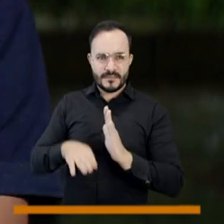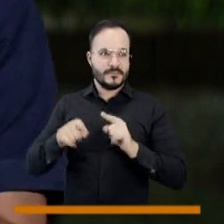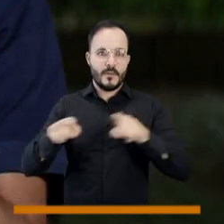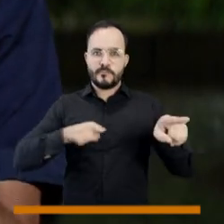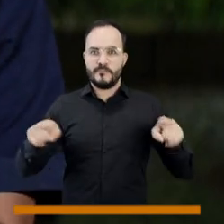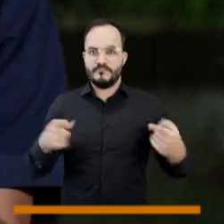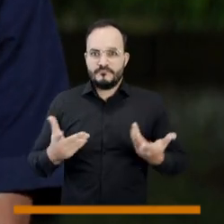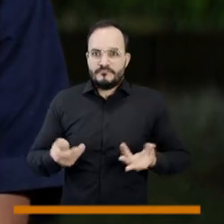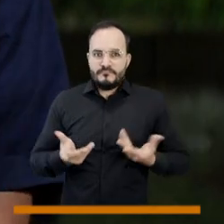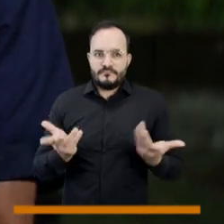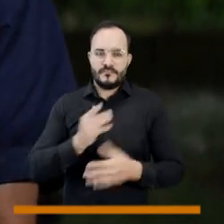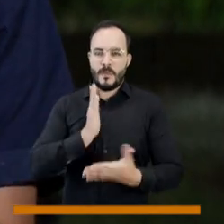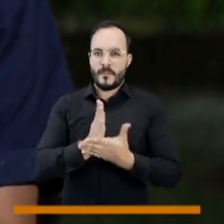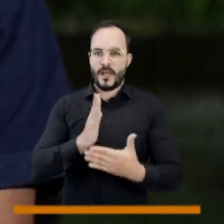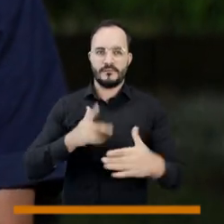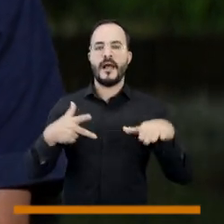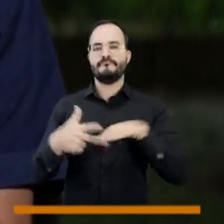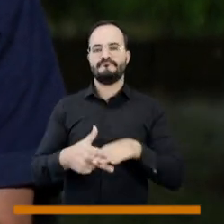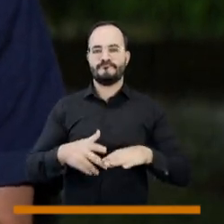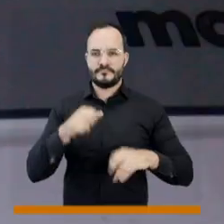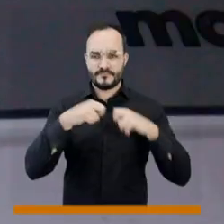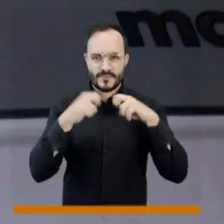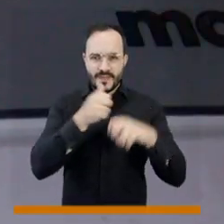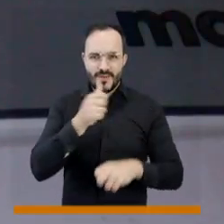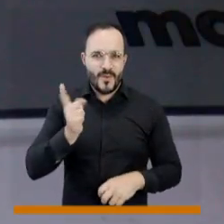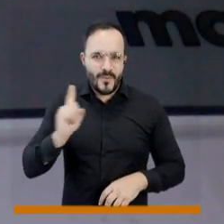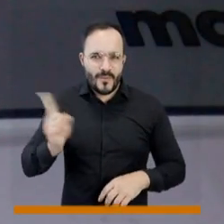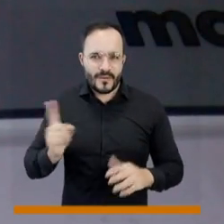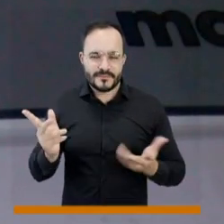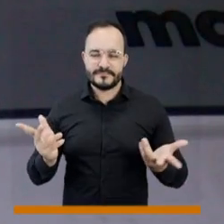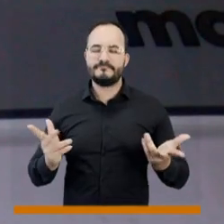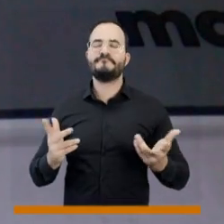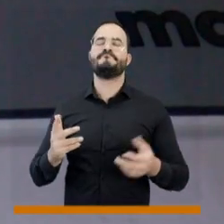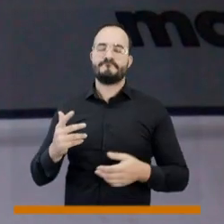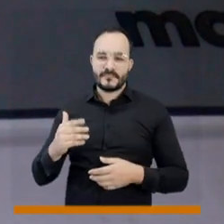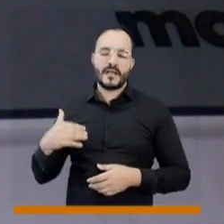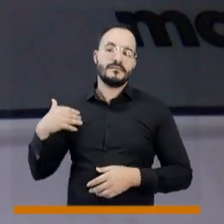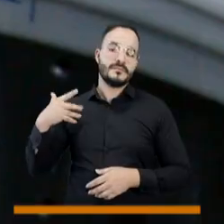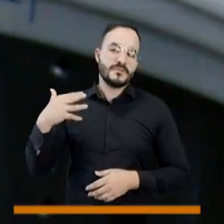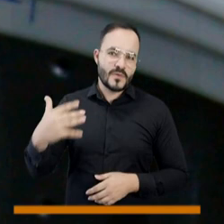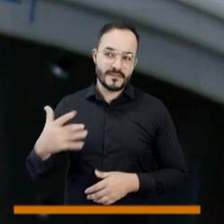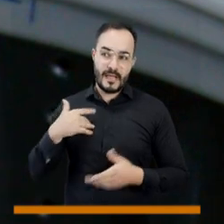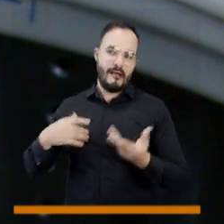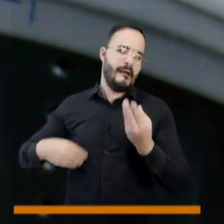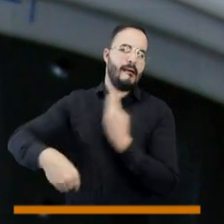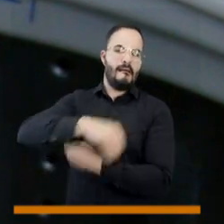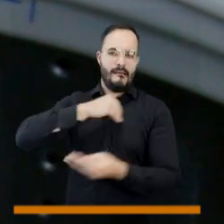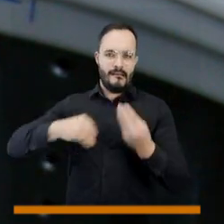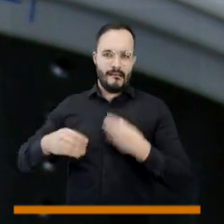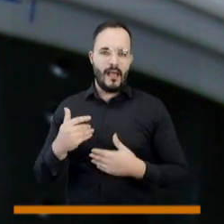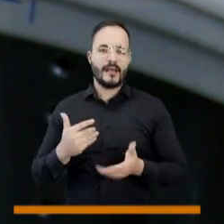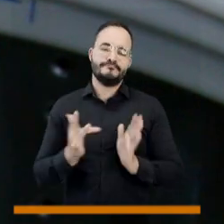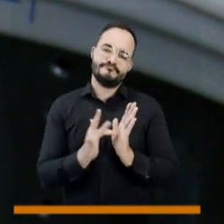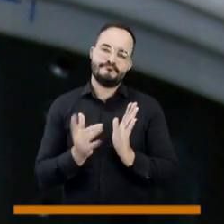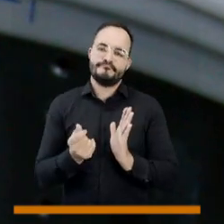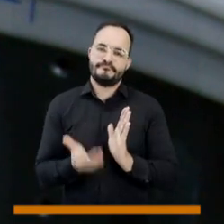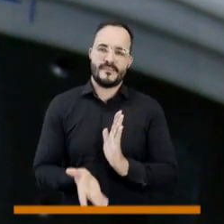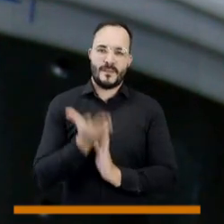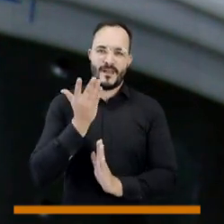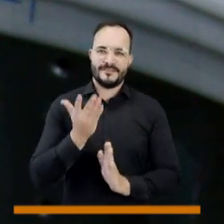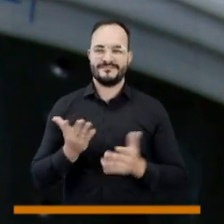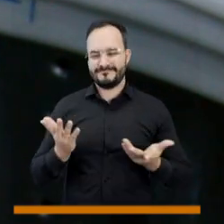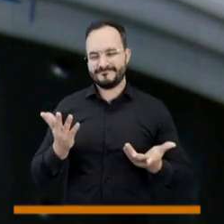darle a la gente tan duro en ese momento, pues como tan difícil para el país. Pero la expectativa era, después de un tiempo, vamos a empezar a cobrar más.